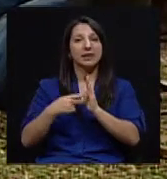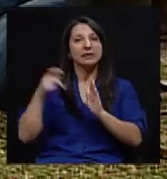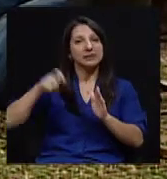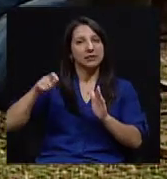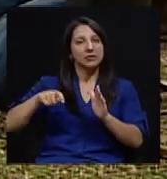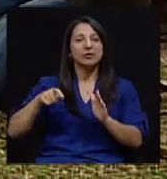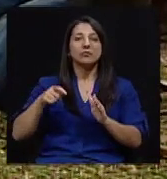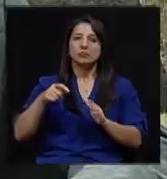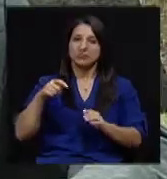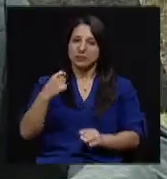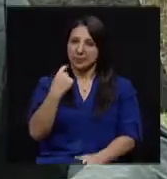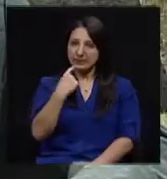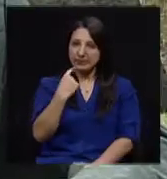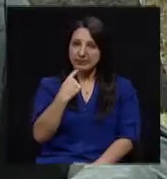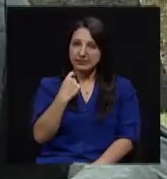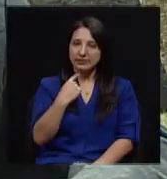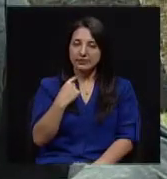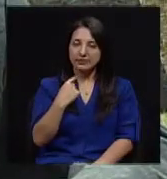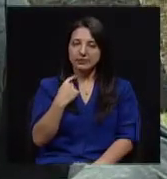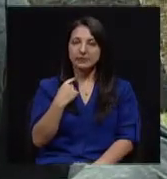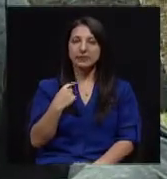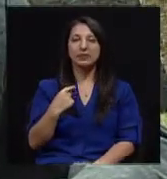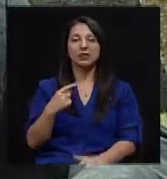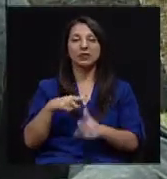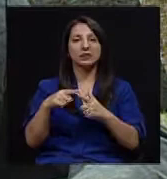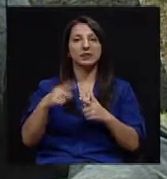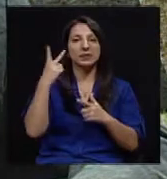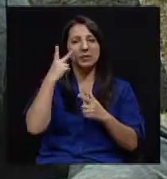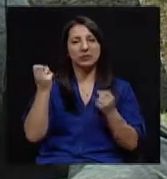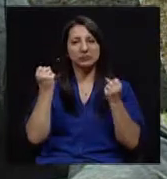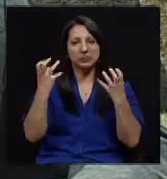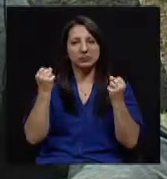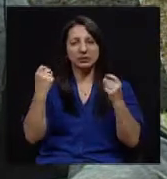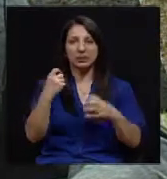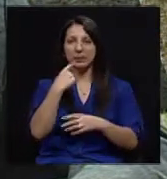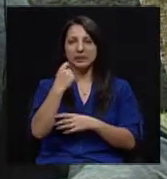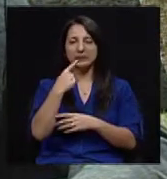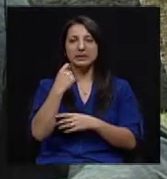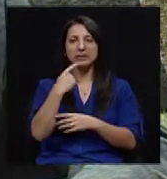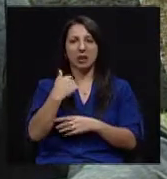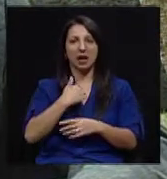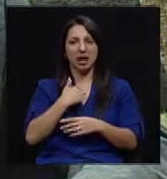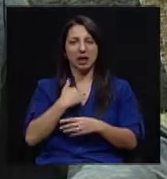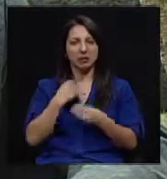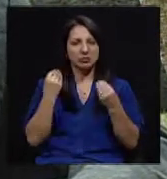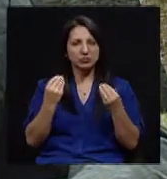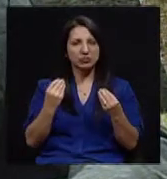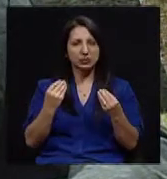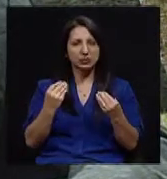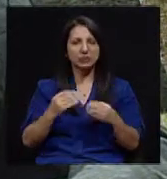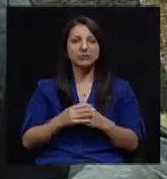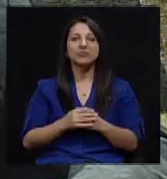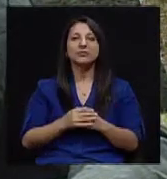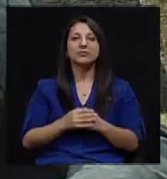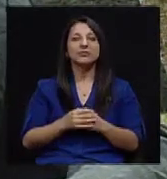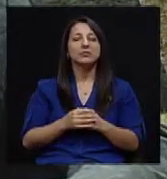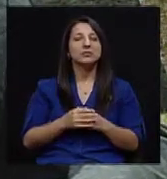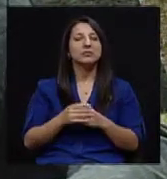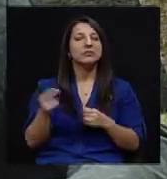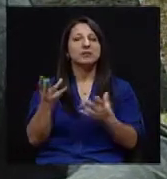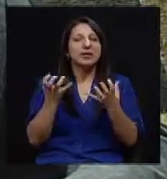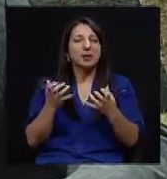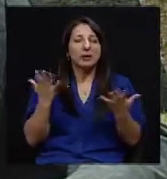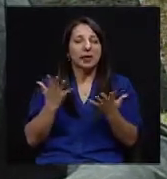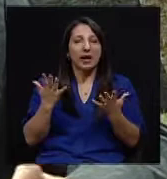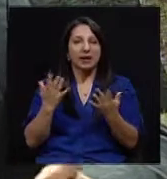recurrir a fármacos. Aquí tenemos una gran cantidad de fármacos disponibles. La idea actual es tratar